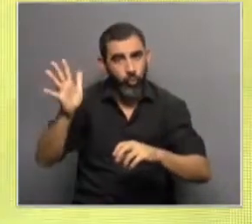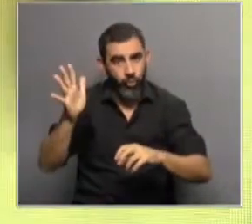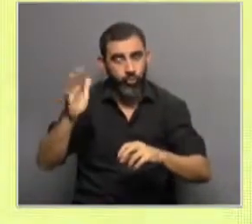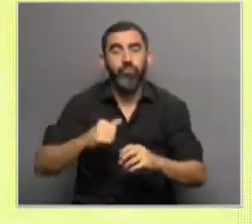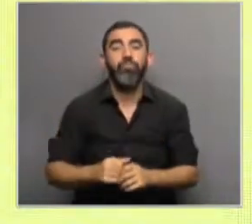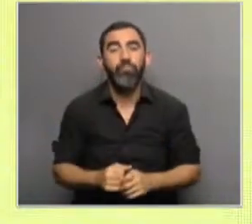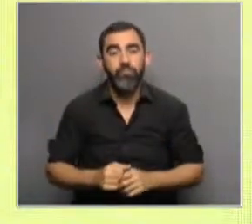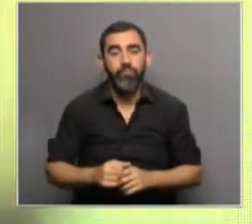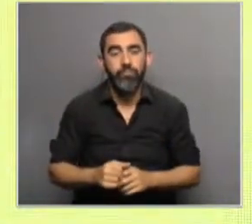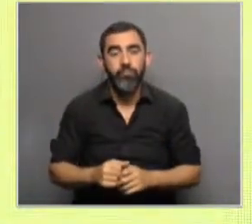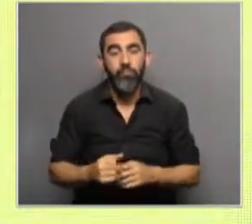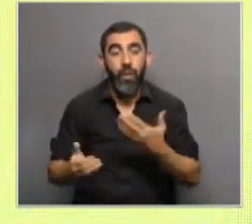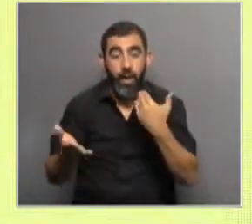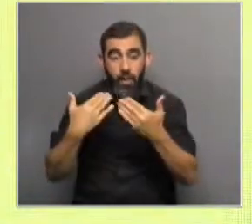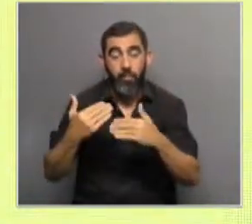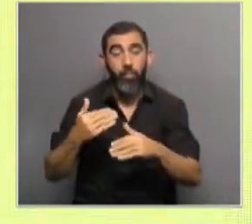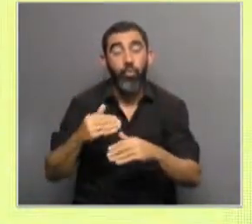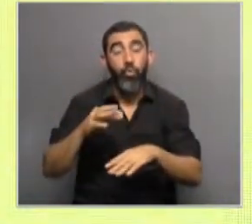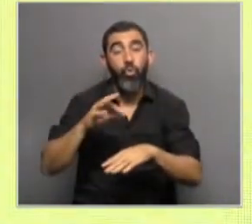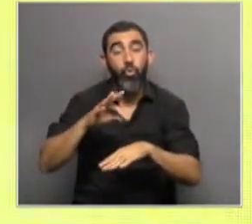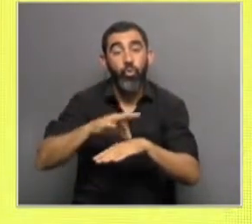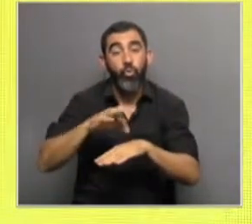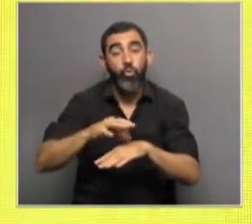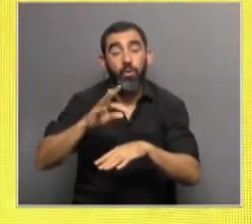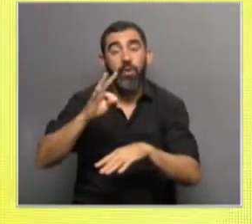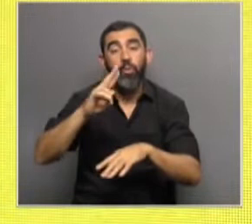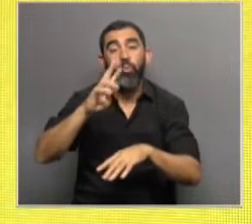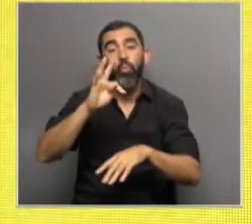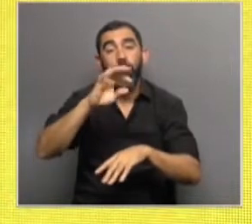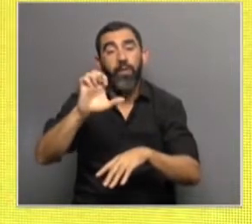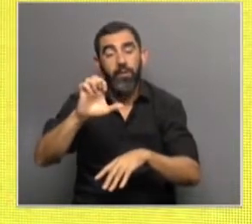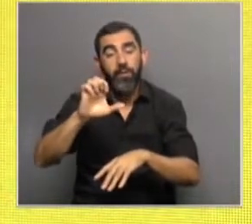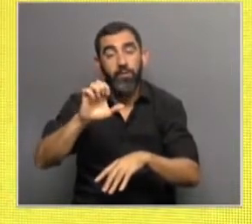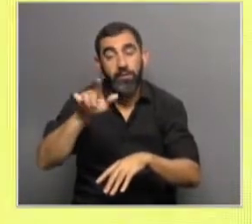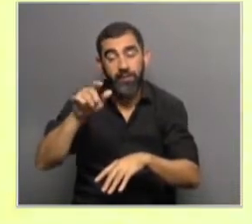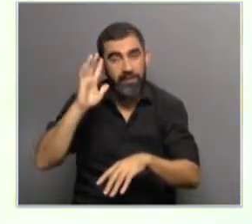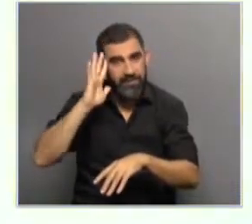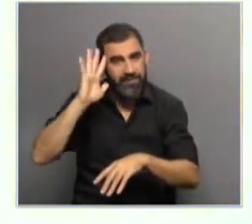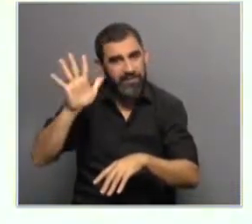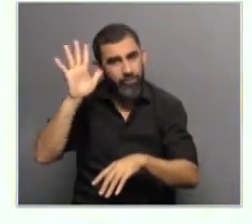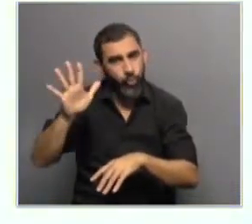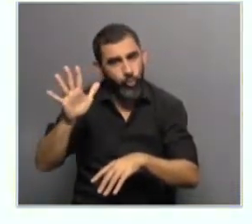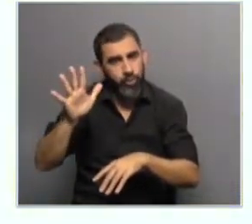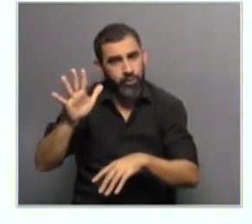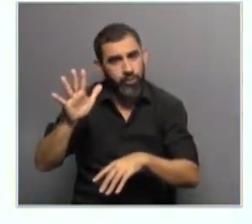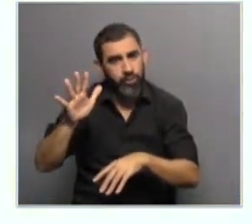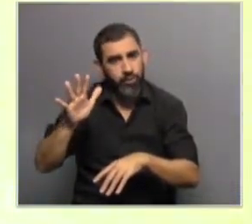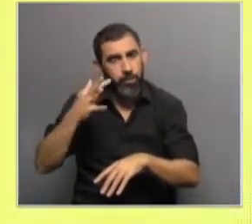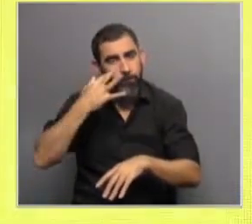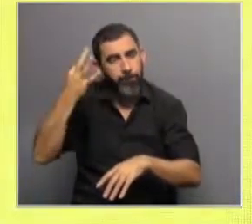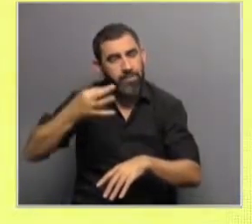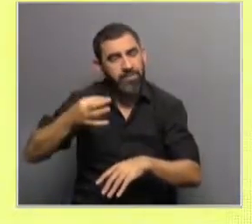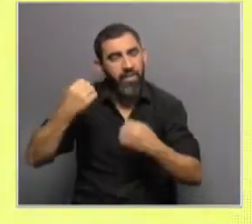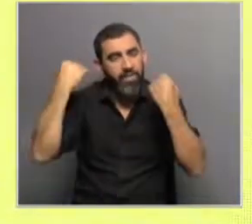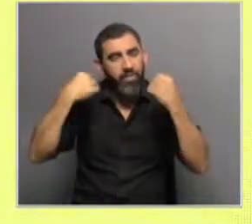todo, ¿no? Hablamos con la doctora Verónica Tute, ella es psicóloga especialista en deporte